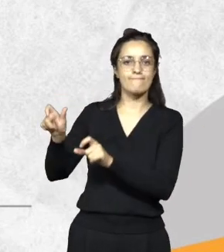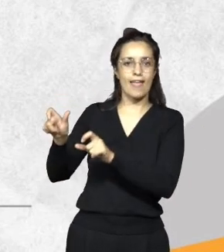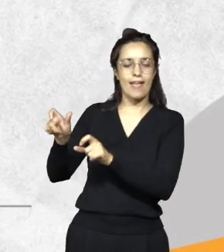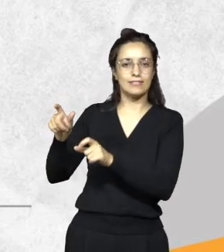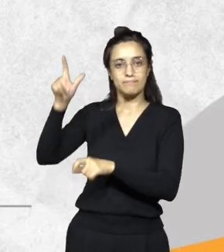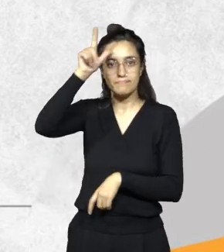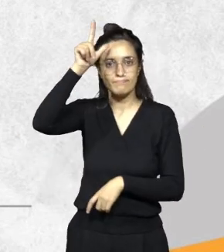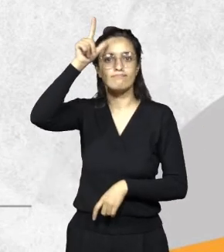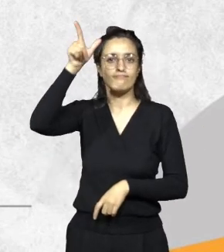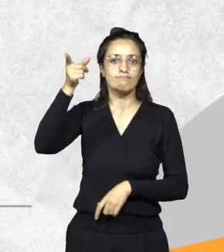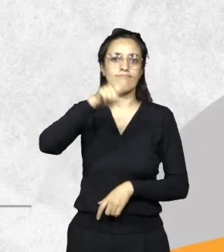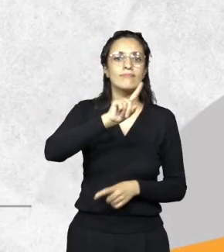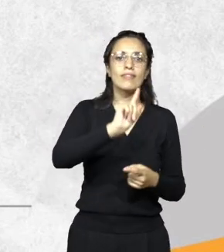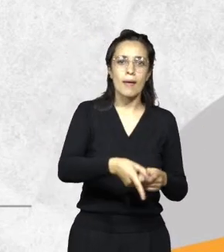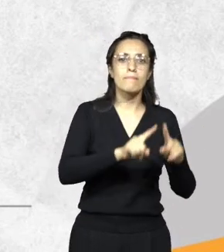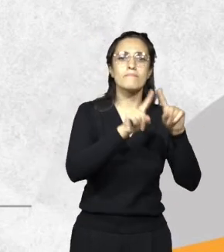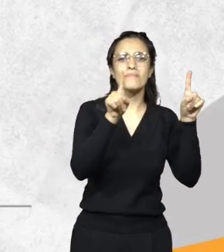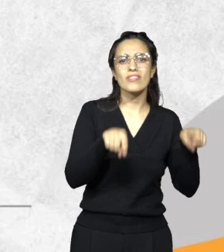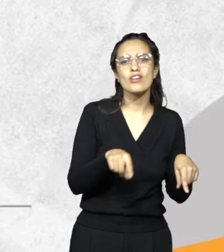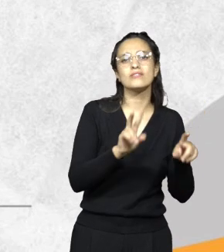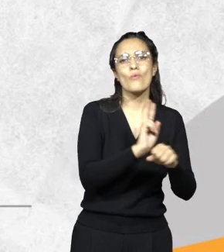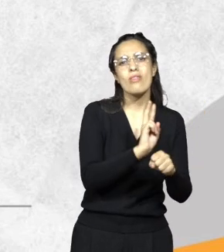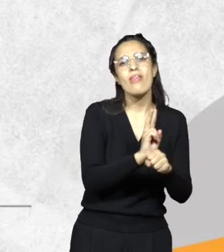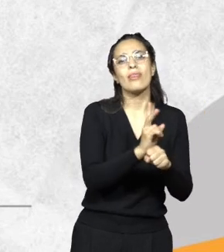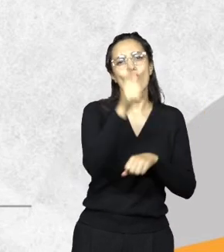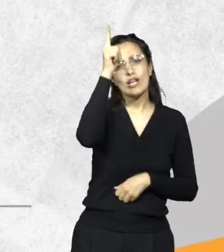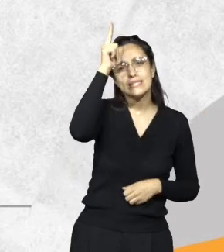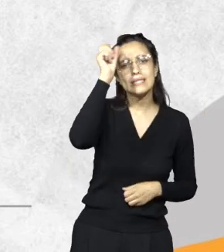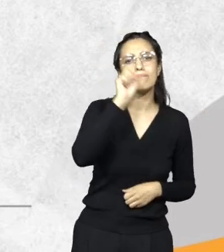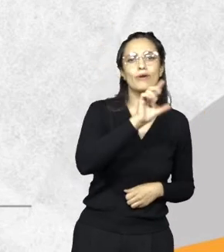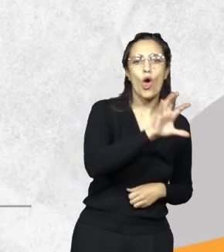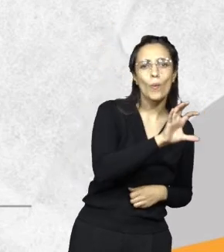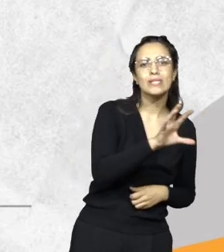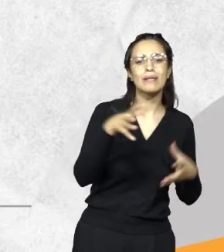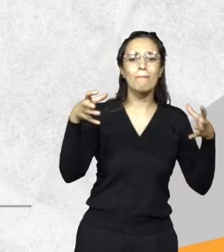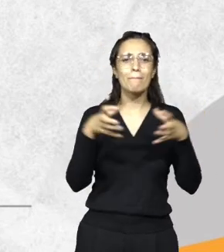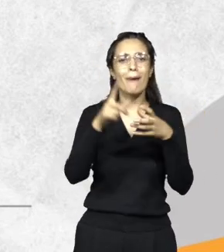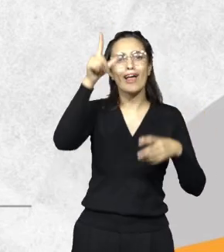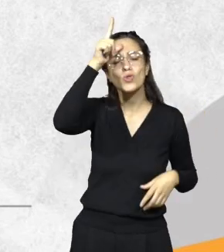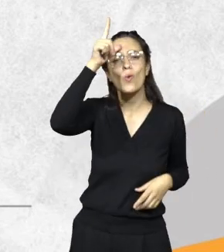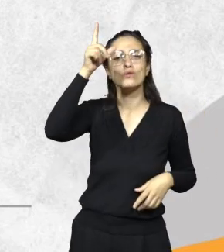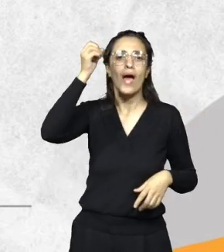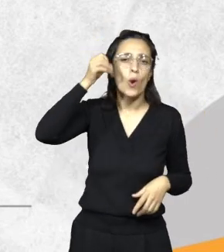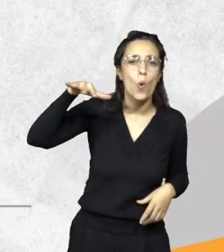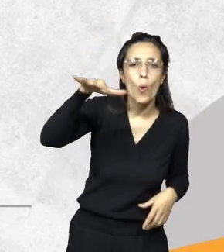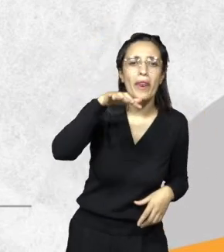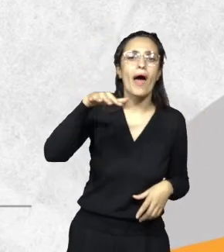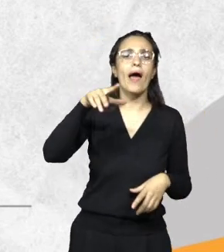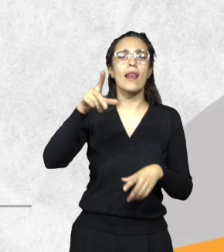y Seguridad, la Policía de la Provincia, Patrulla Ambiental, la Patrulla Rural, el Plan Provincial de Manejo del Fuego. Siempre que